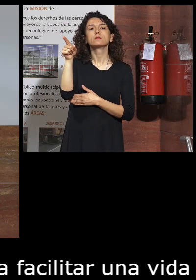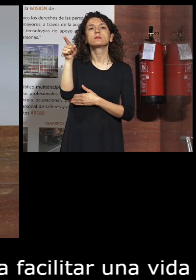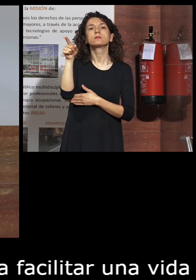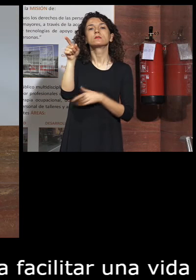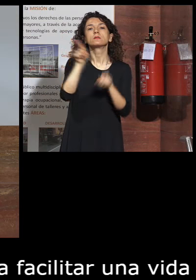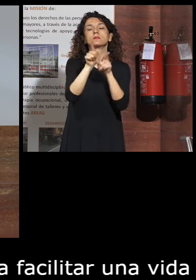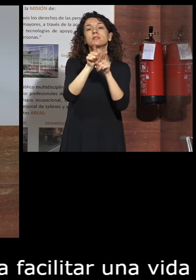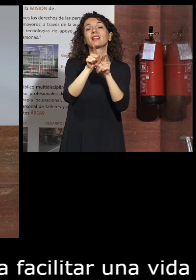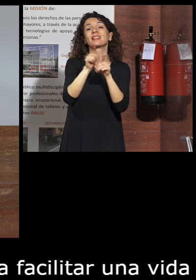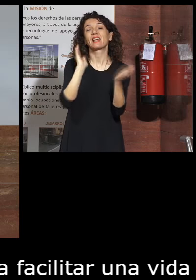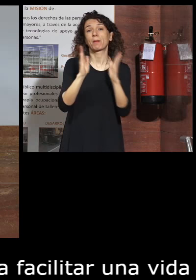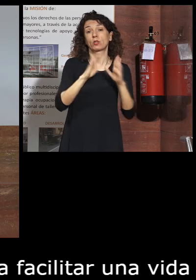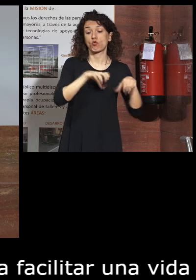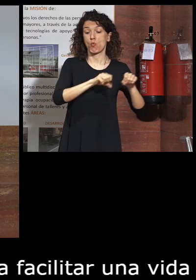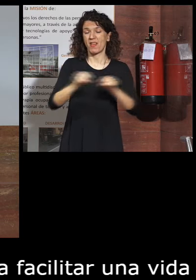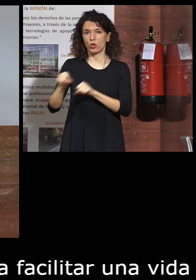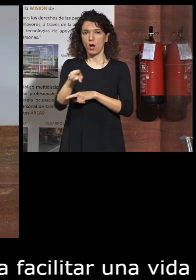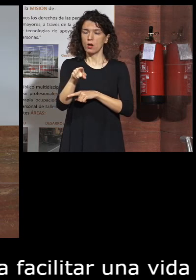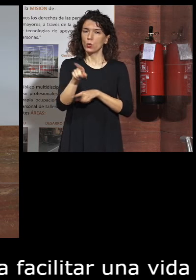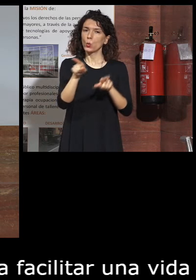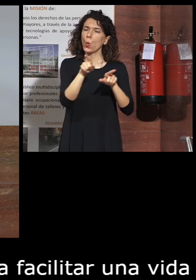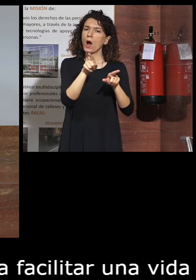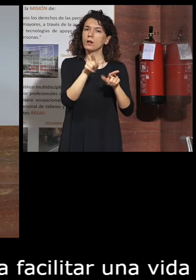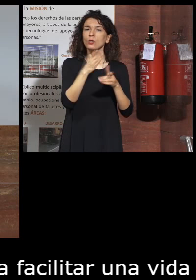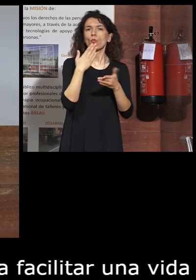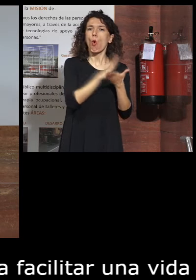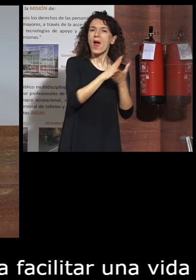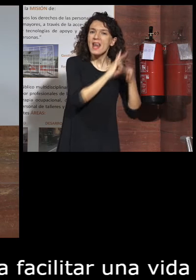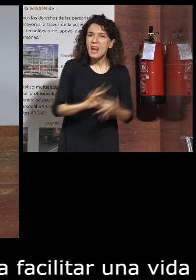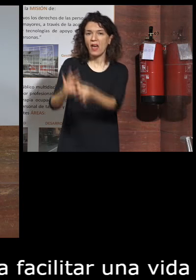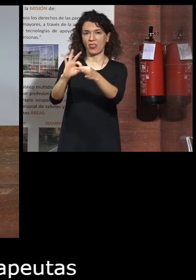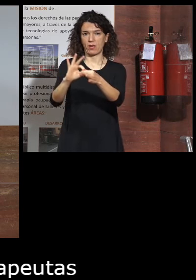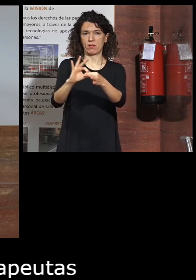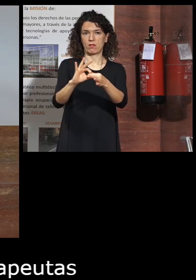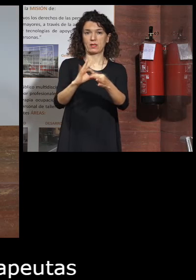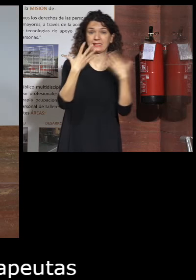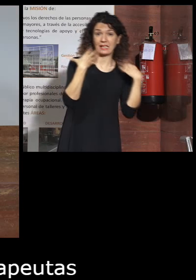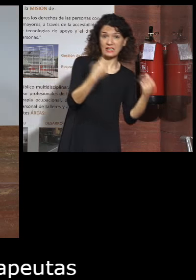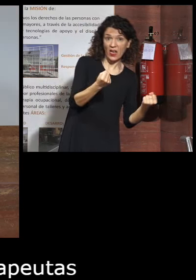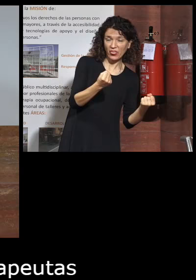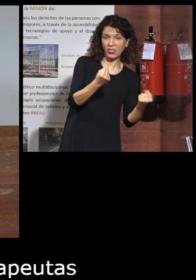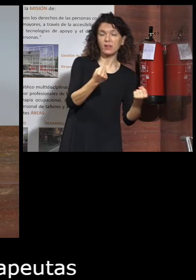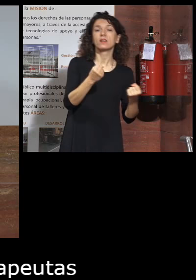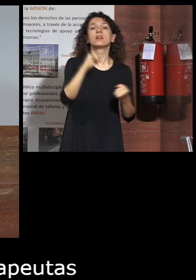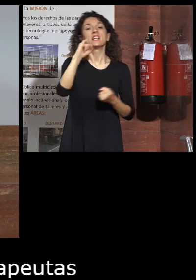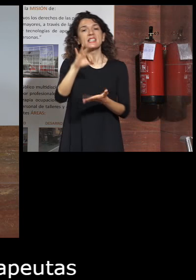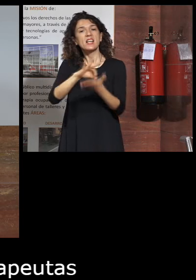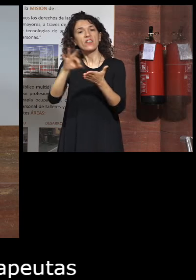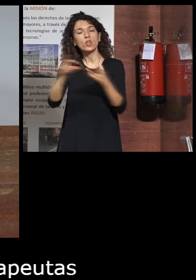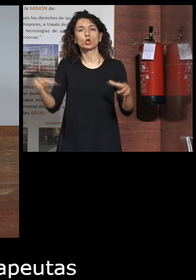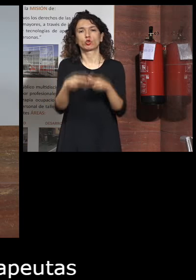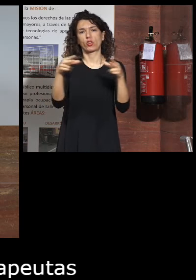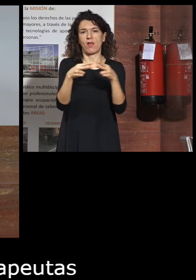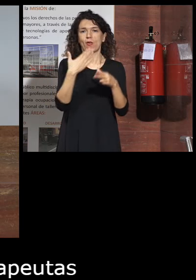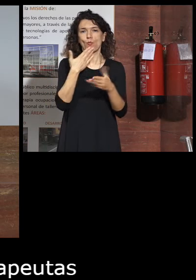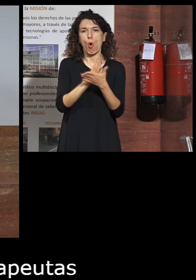ocupacionales son un gran crucial entre sanidad y los servicios sociales.